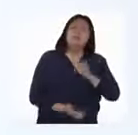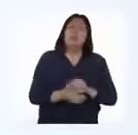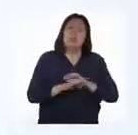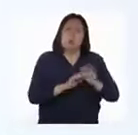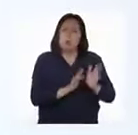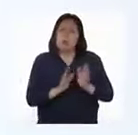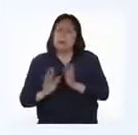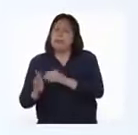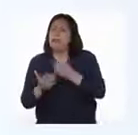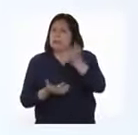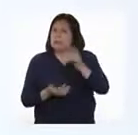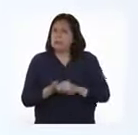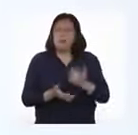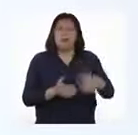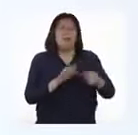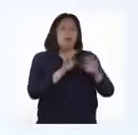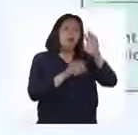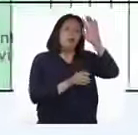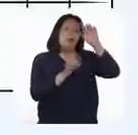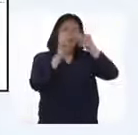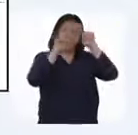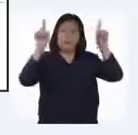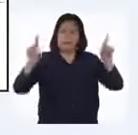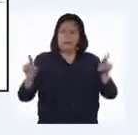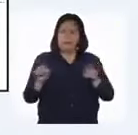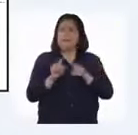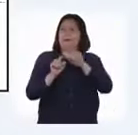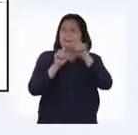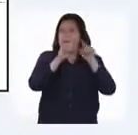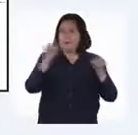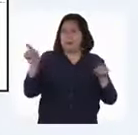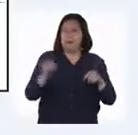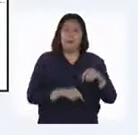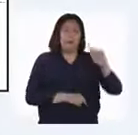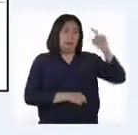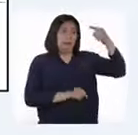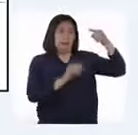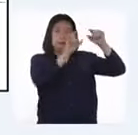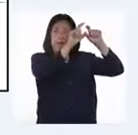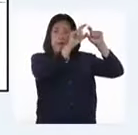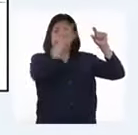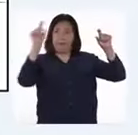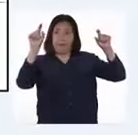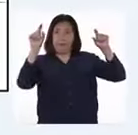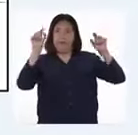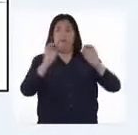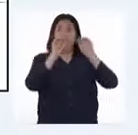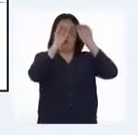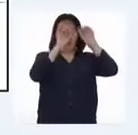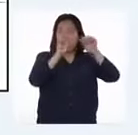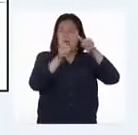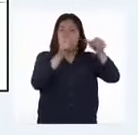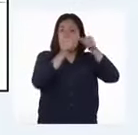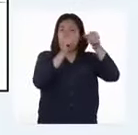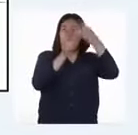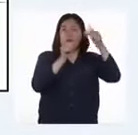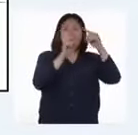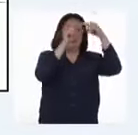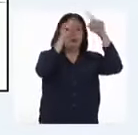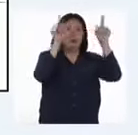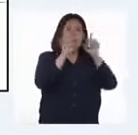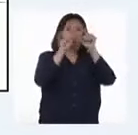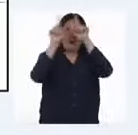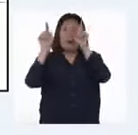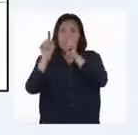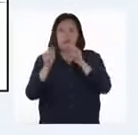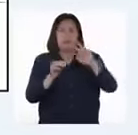organizamos esos valores en una tabla, como esta? En la primera fila pondremos el número de sectores y en